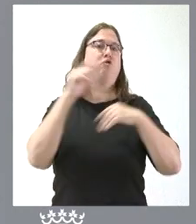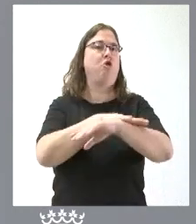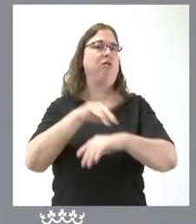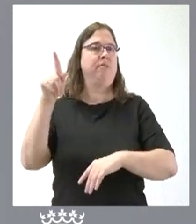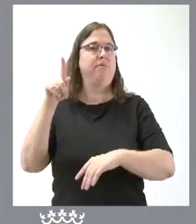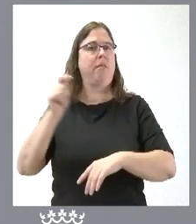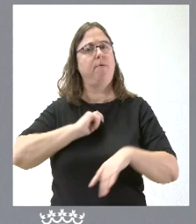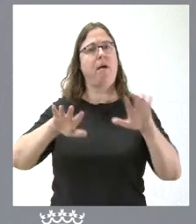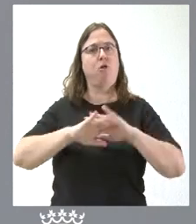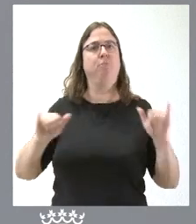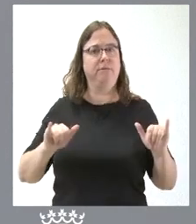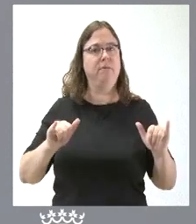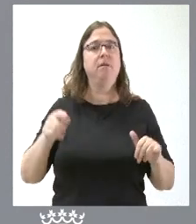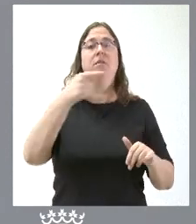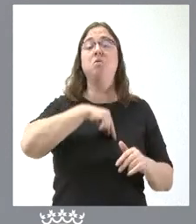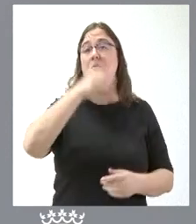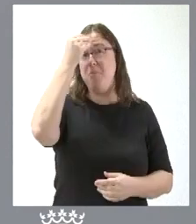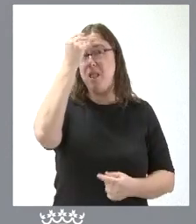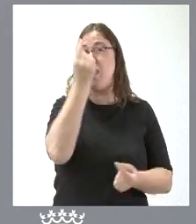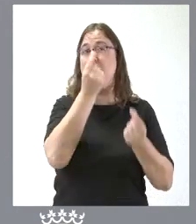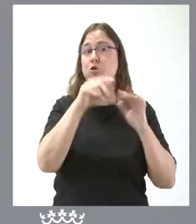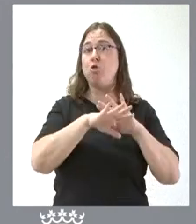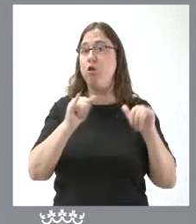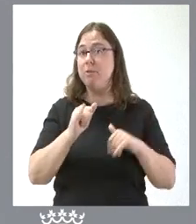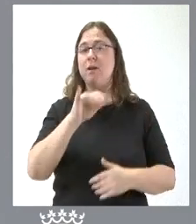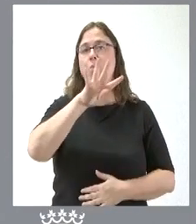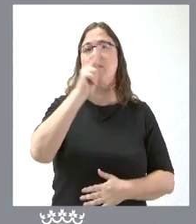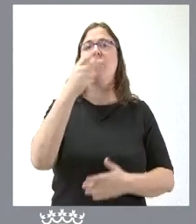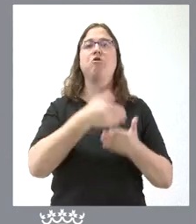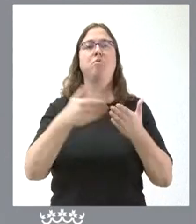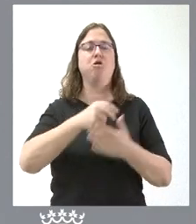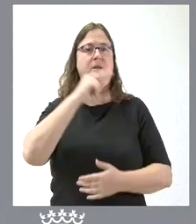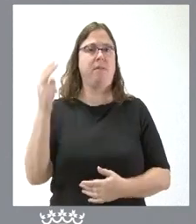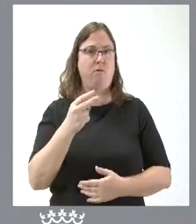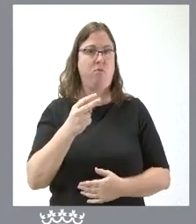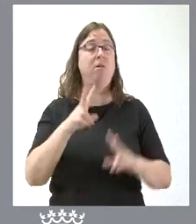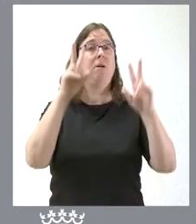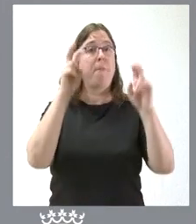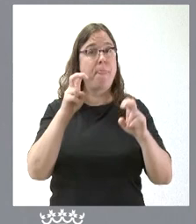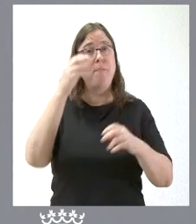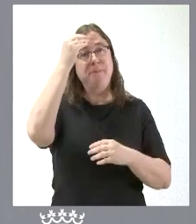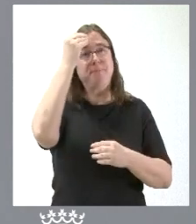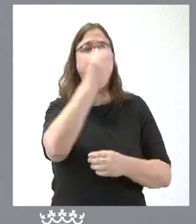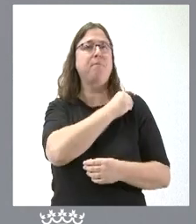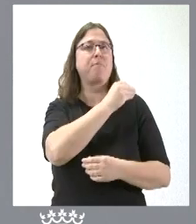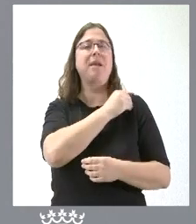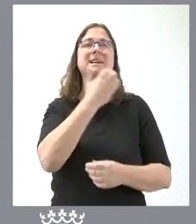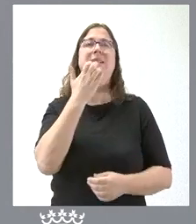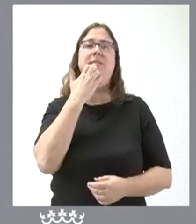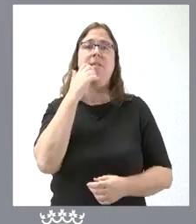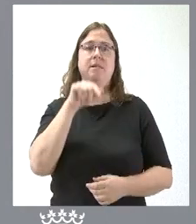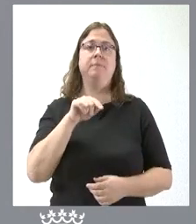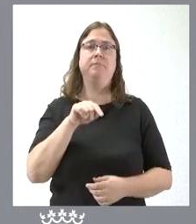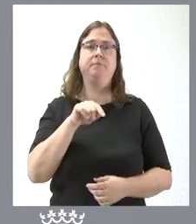que ser compensada y nosotros estimamos esta cifra y esta compensación en 42 millones de euros. En relación con este asunto me planteaba usted si esta